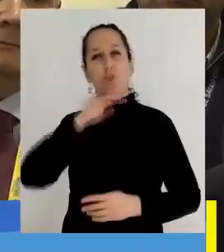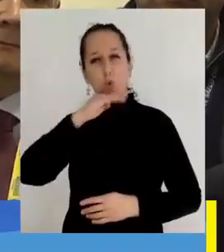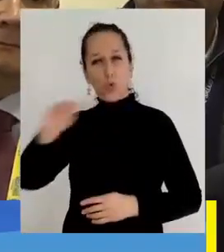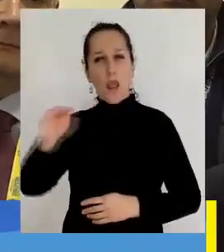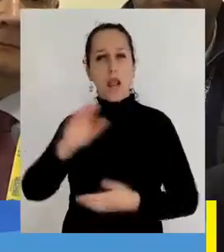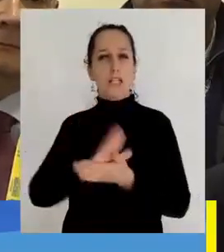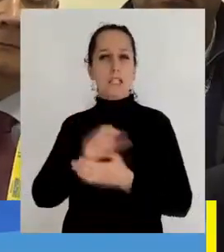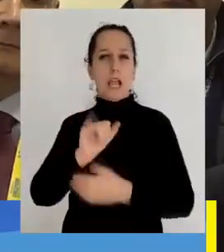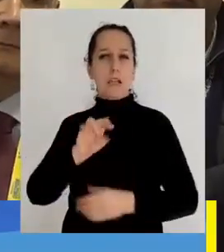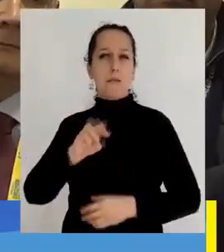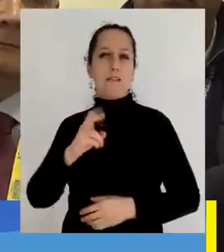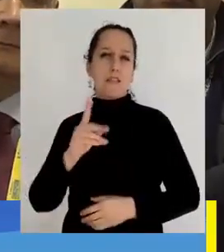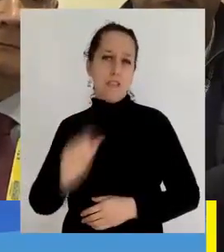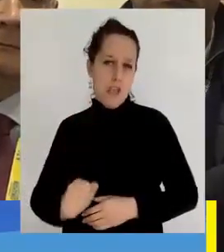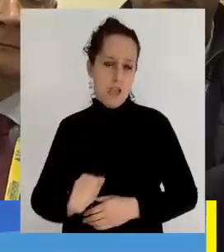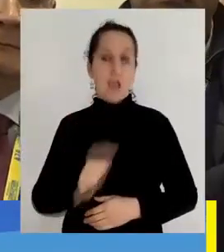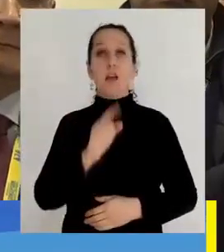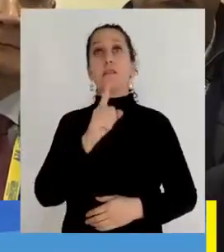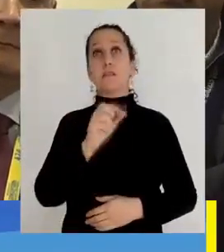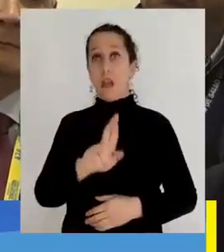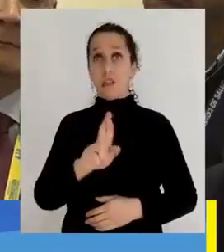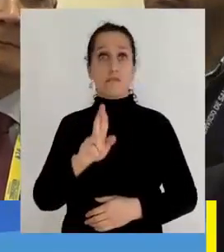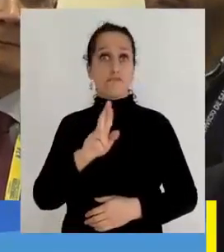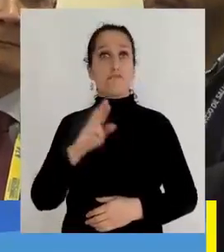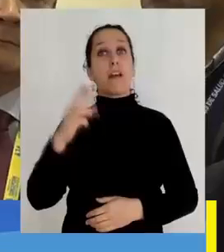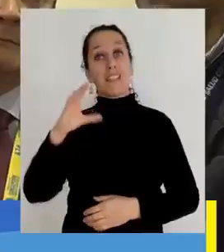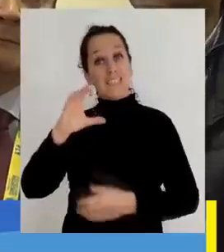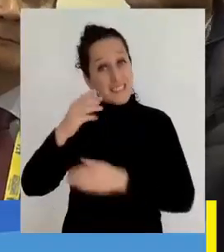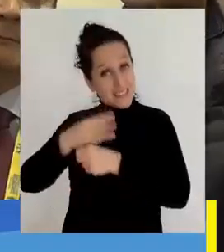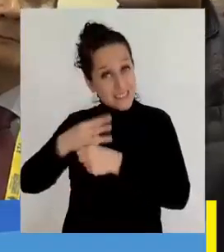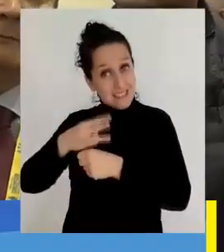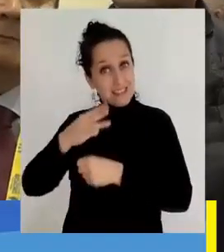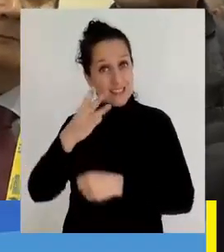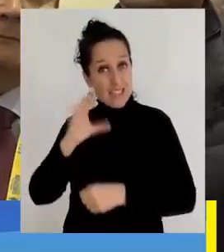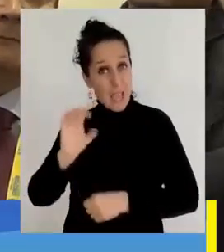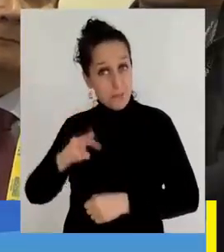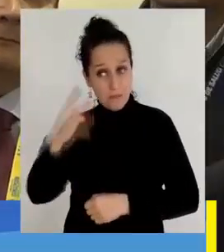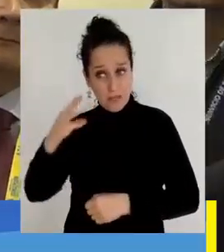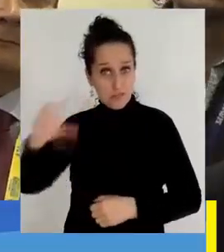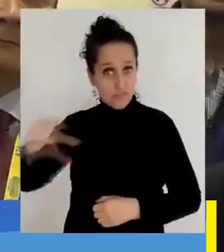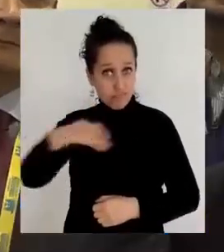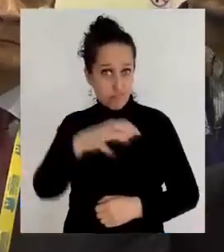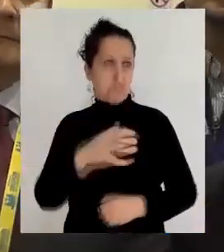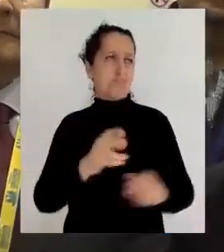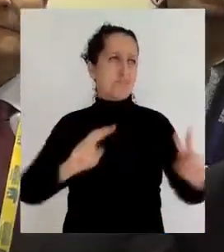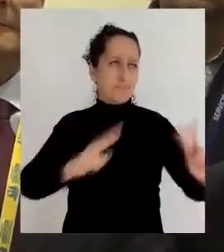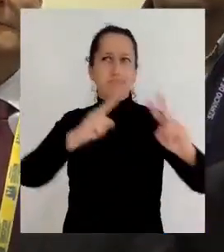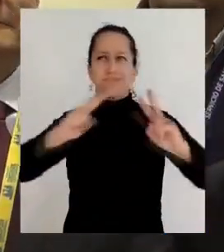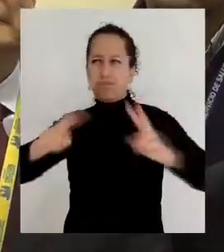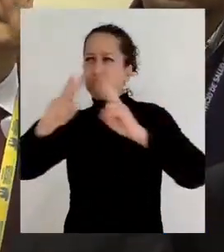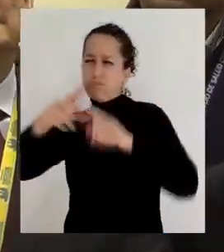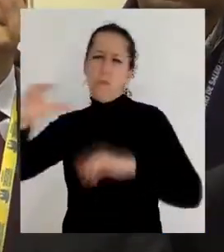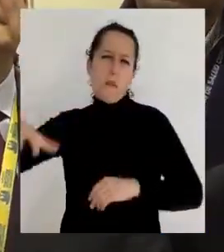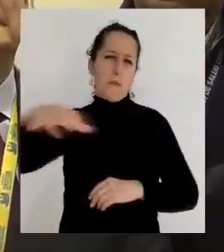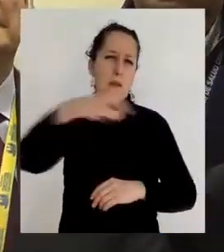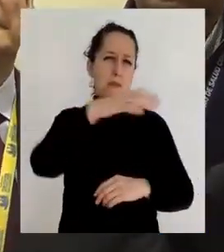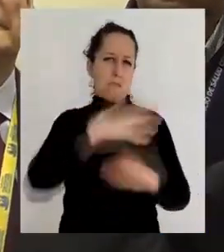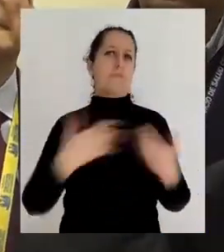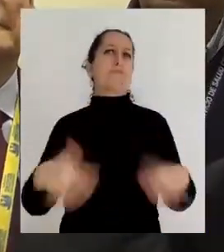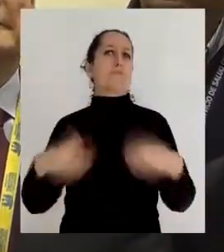SECOF Rural Chaimávida, SAR, 3 SIAM, o sea, es una labor tremenda de